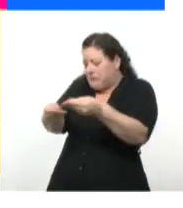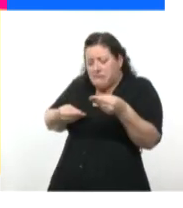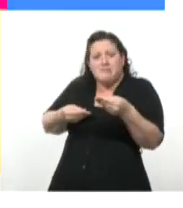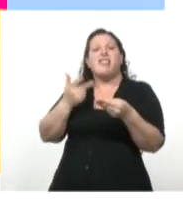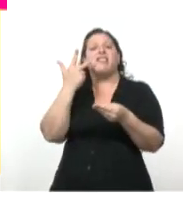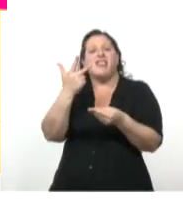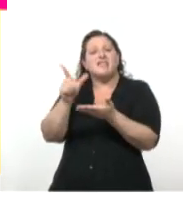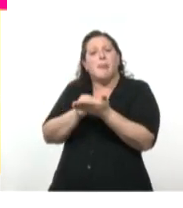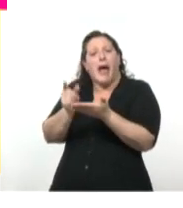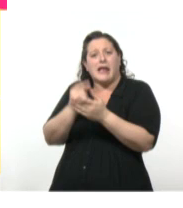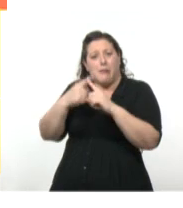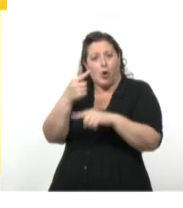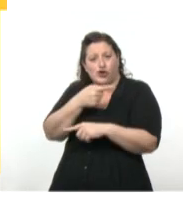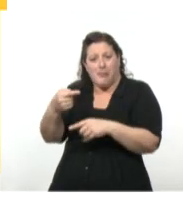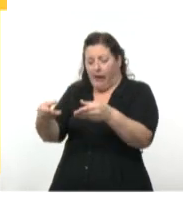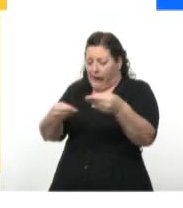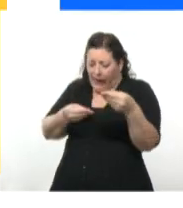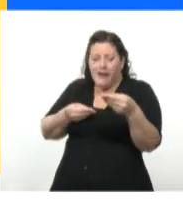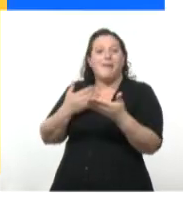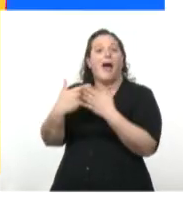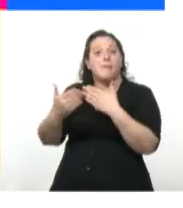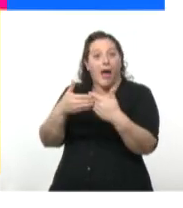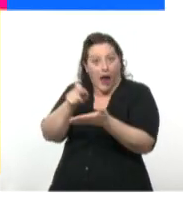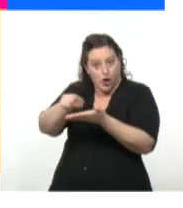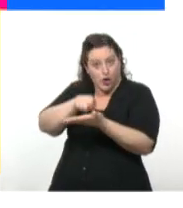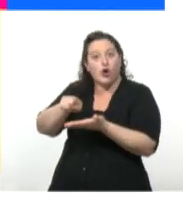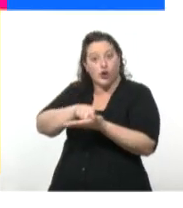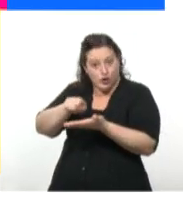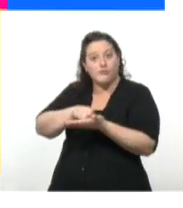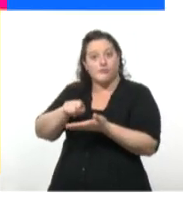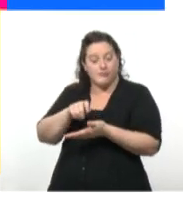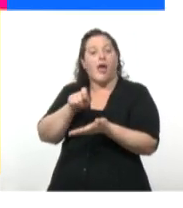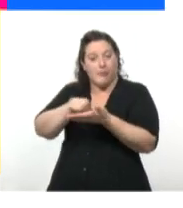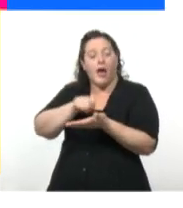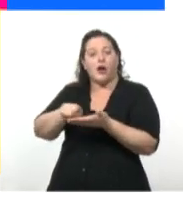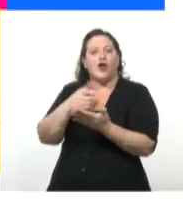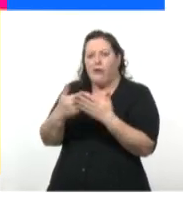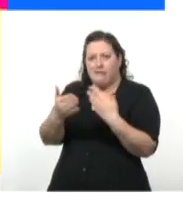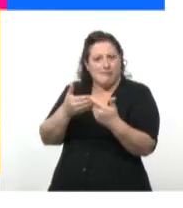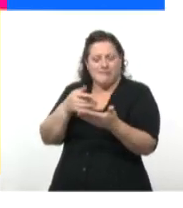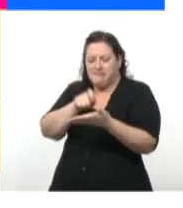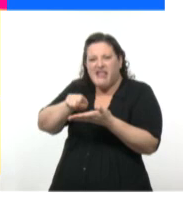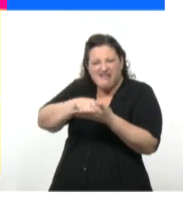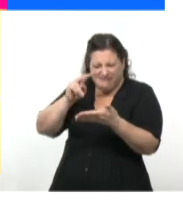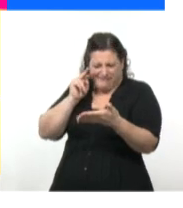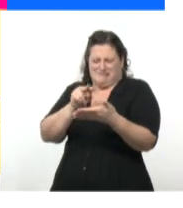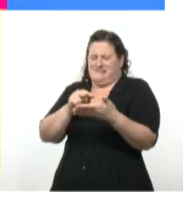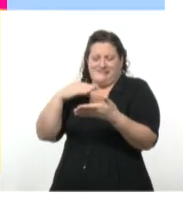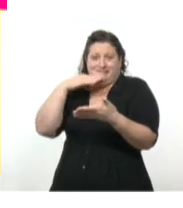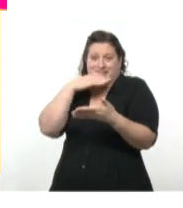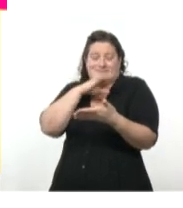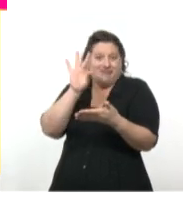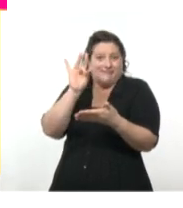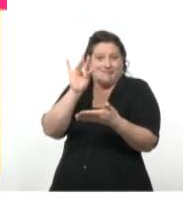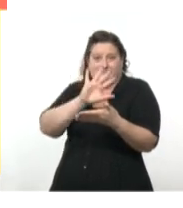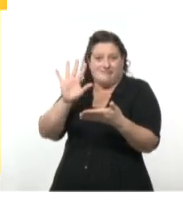páginas por semana, escritas a mano. A mano. Con una letra ilegible. No muy